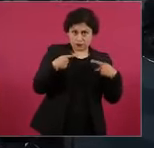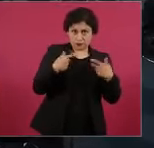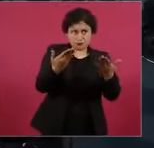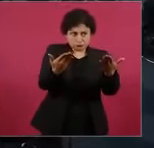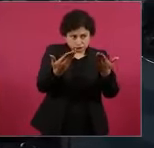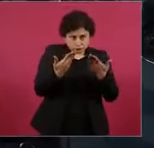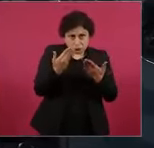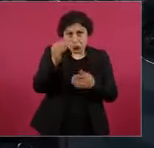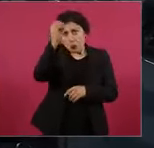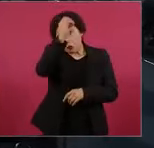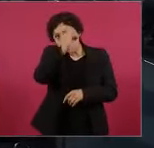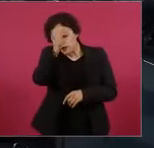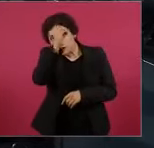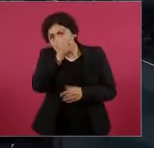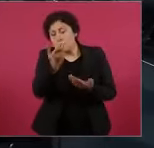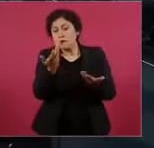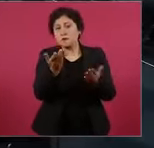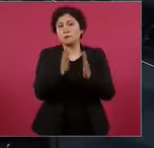opinión.